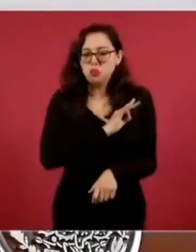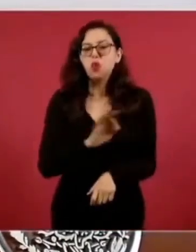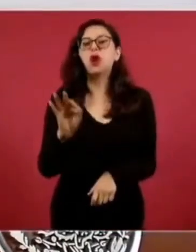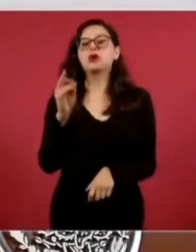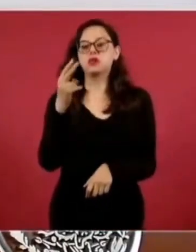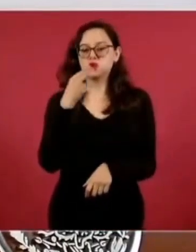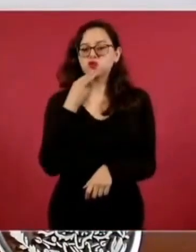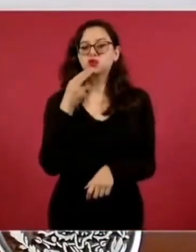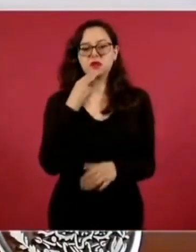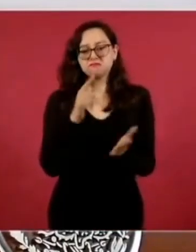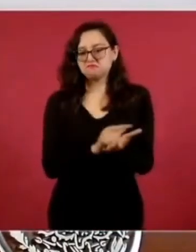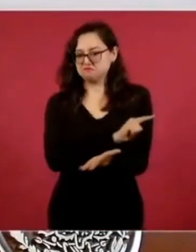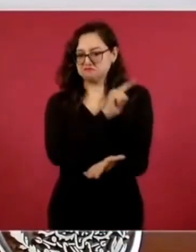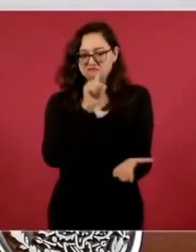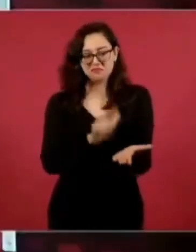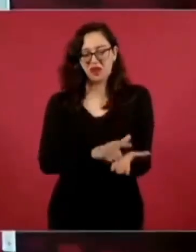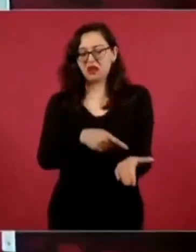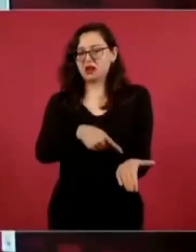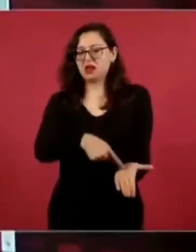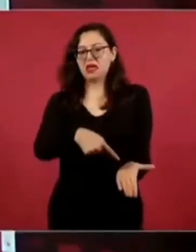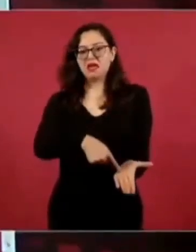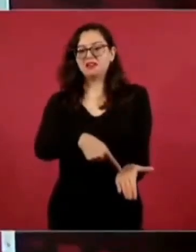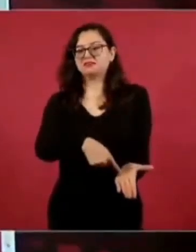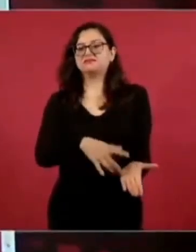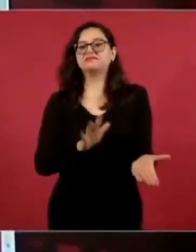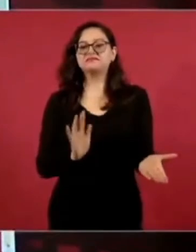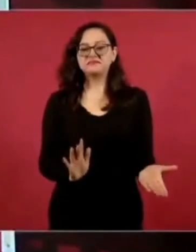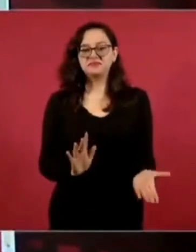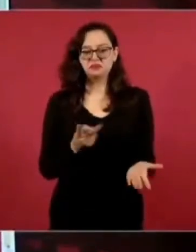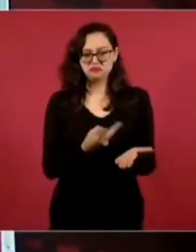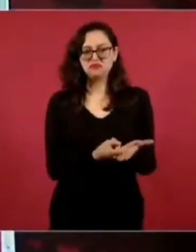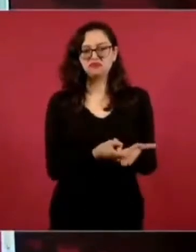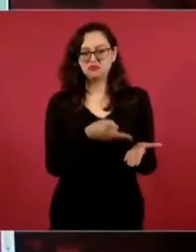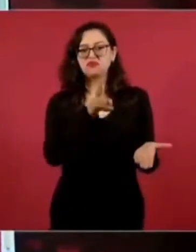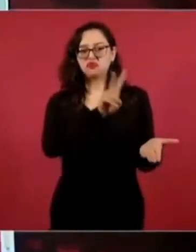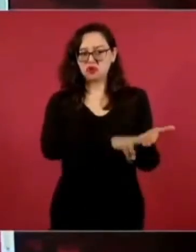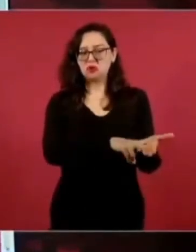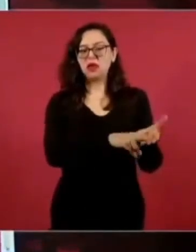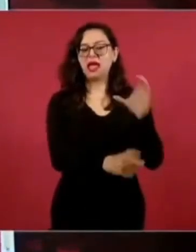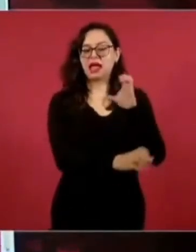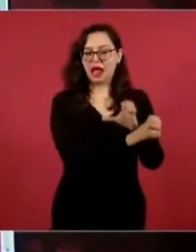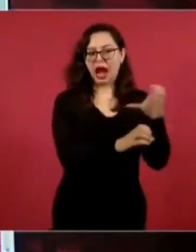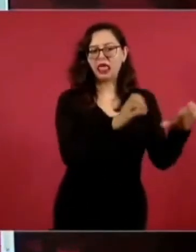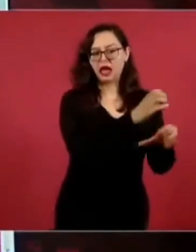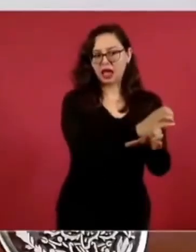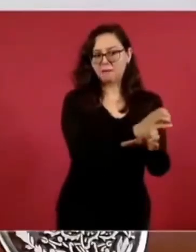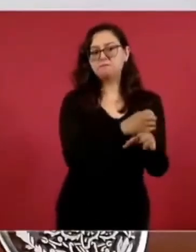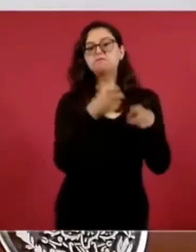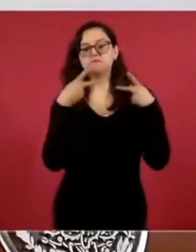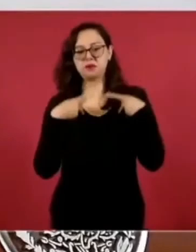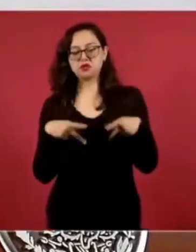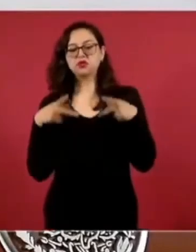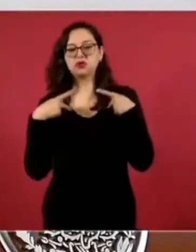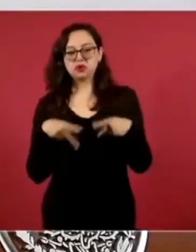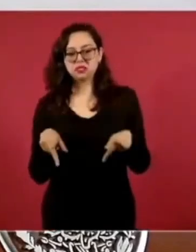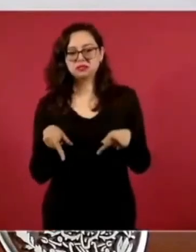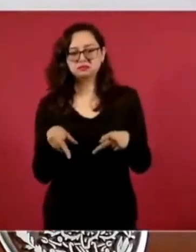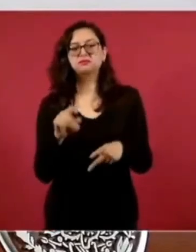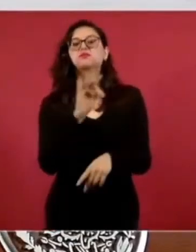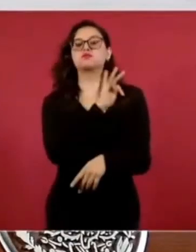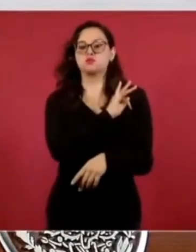mandato para organizar o planear